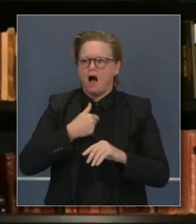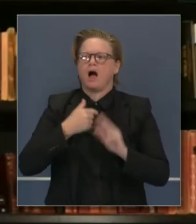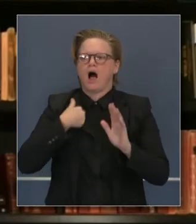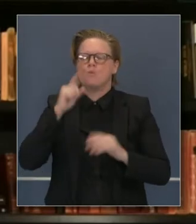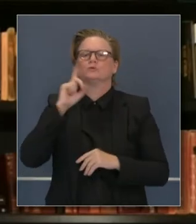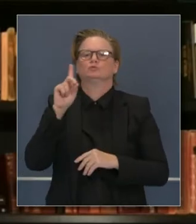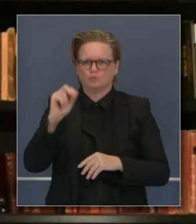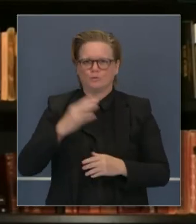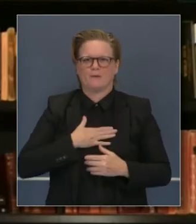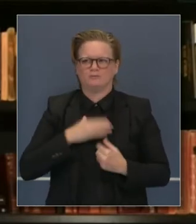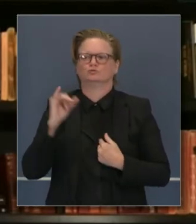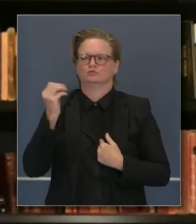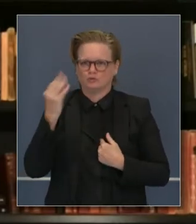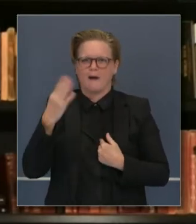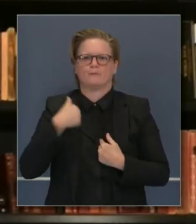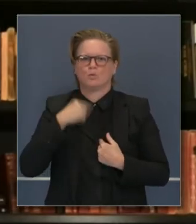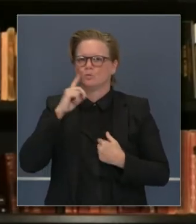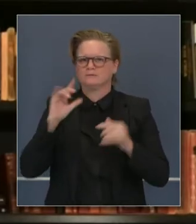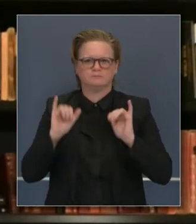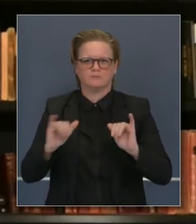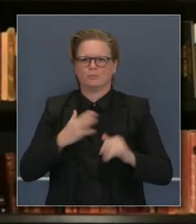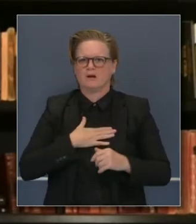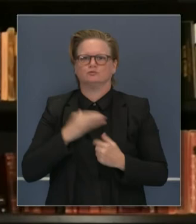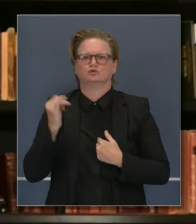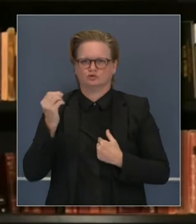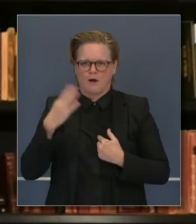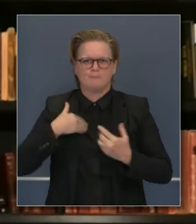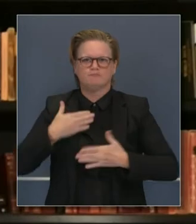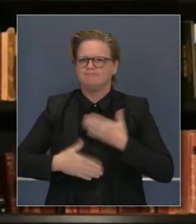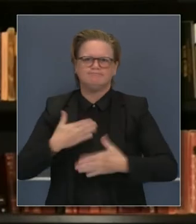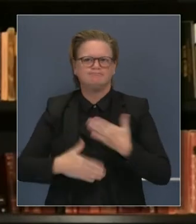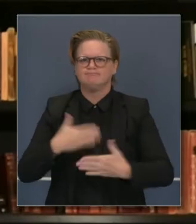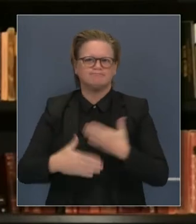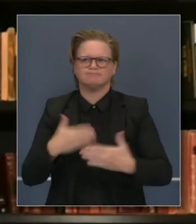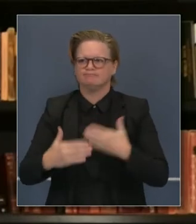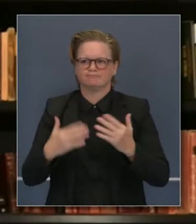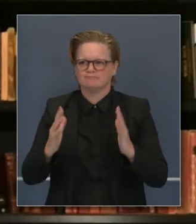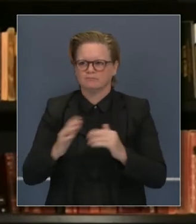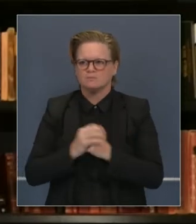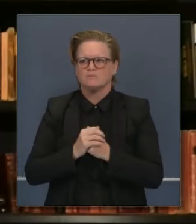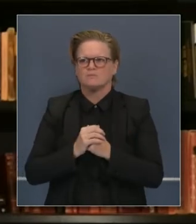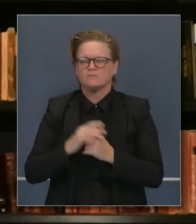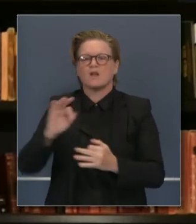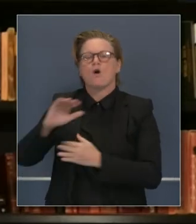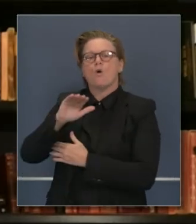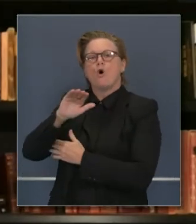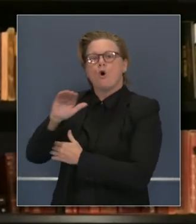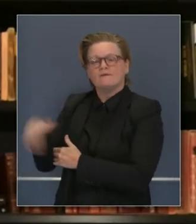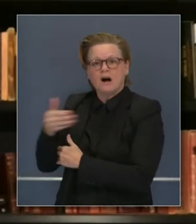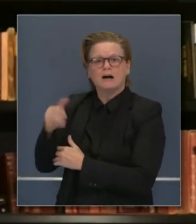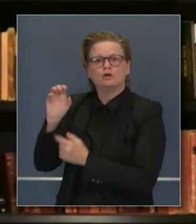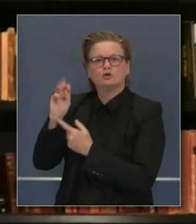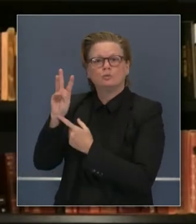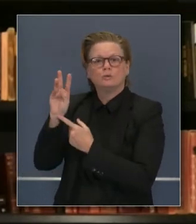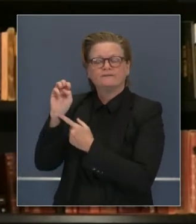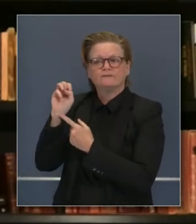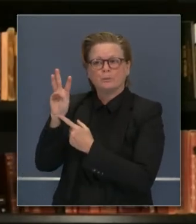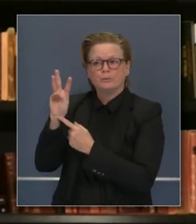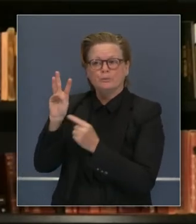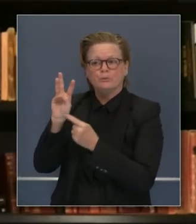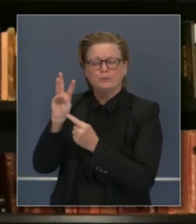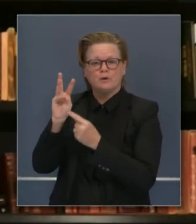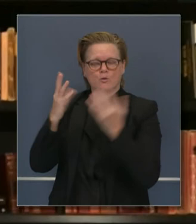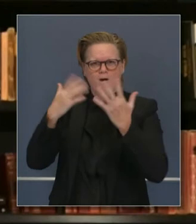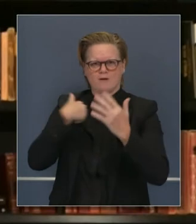simplemente. En relación a la primera parte de su pregunta, doctor Gally, sobre el toque de queda, ¿qué hemos